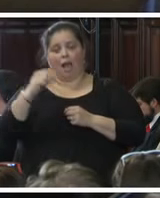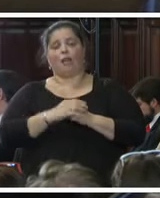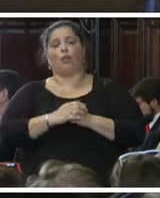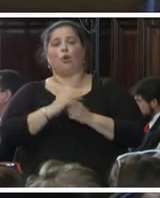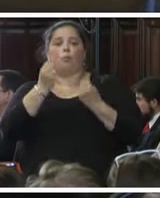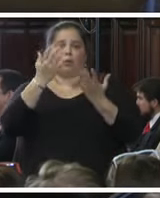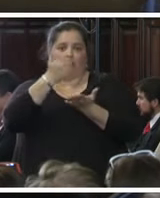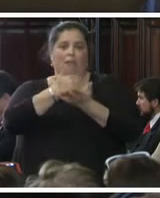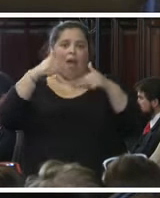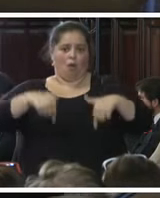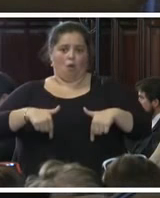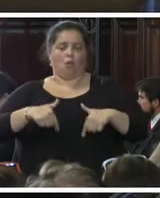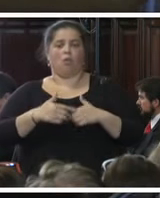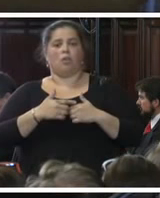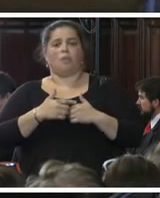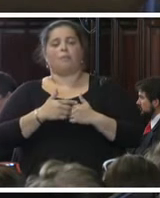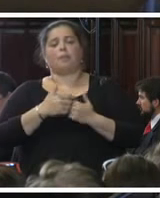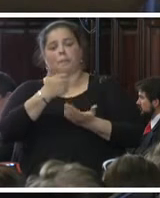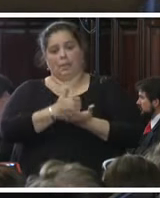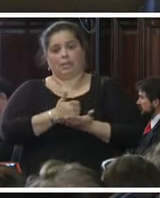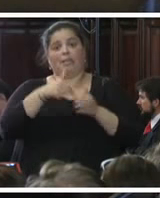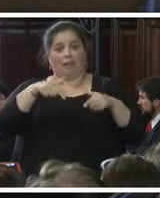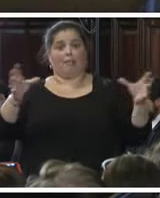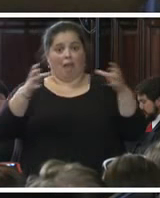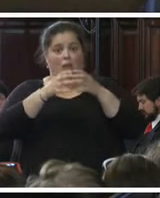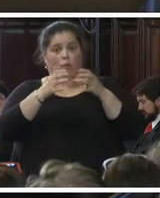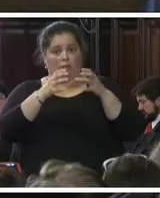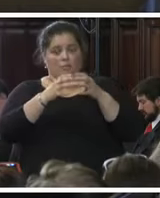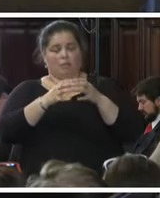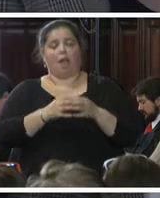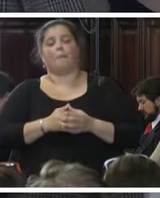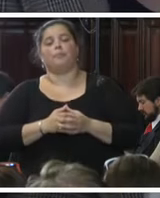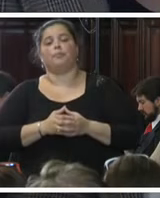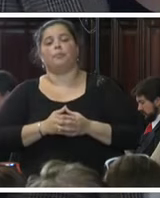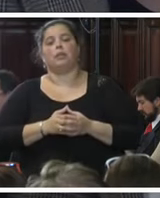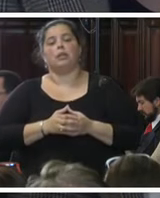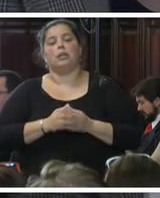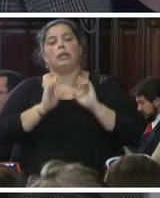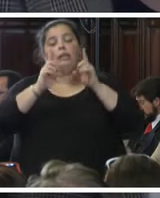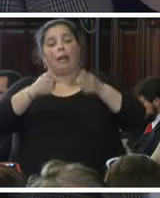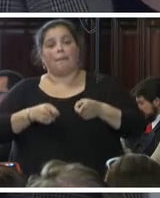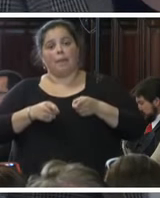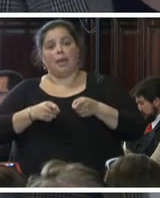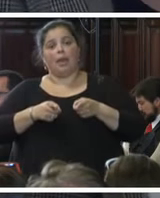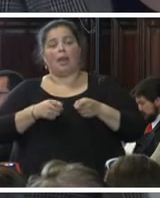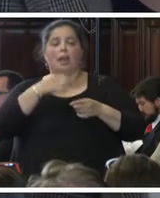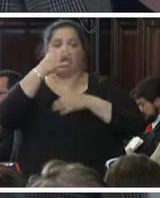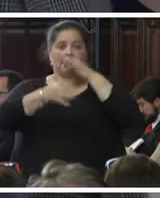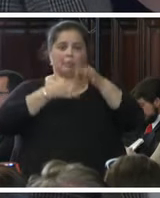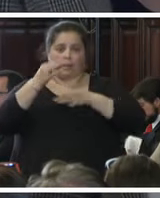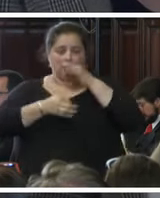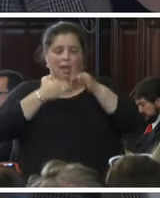presente en esta audiencia y también expresar